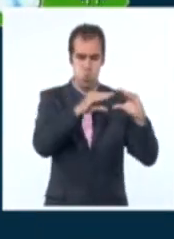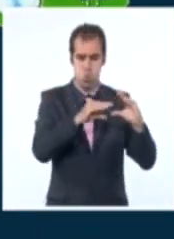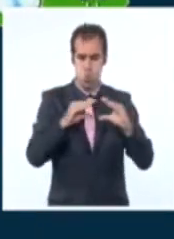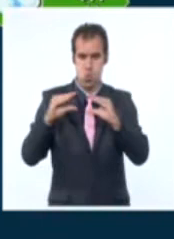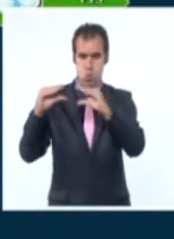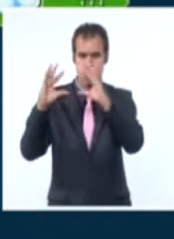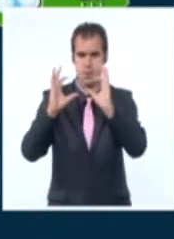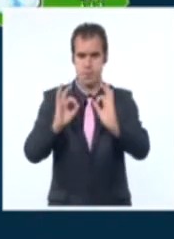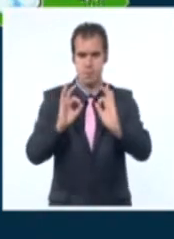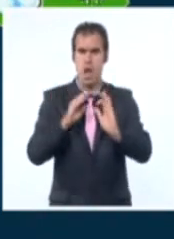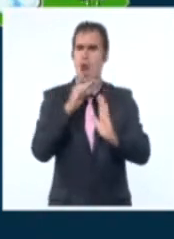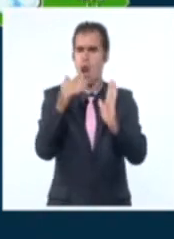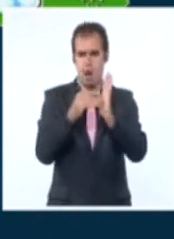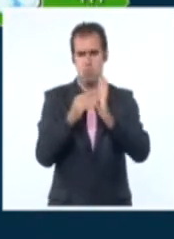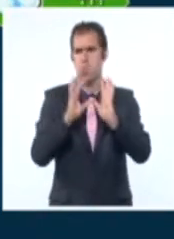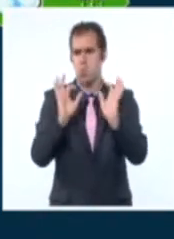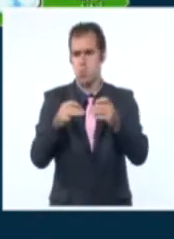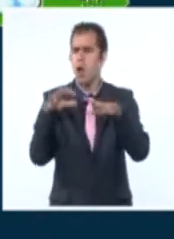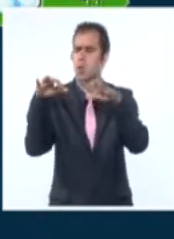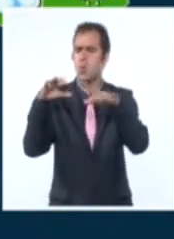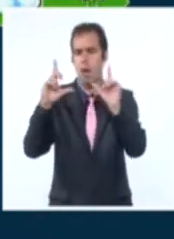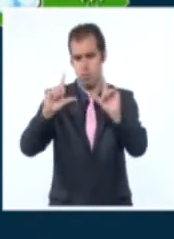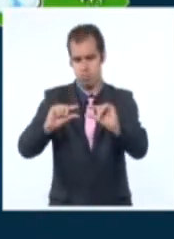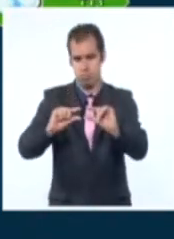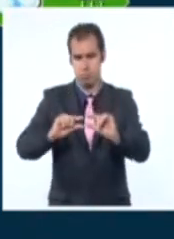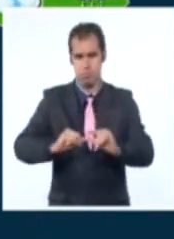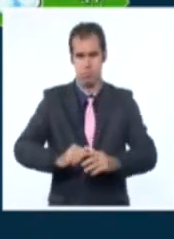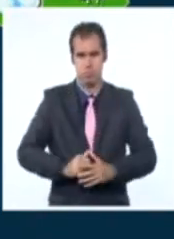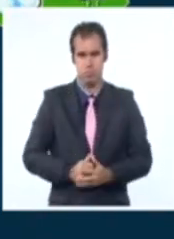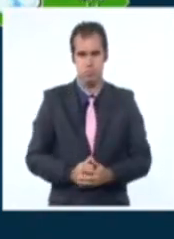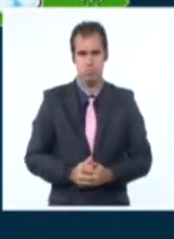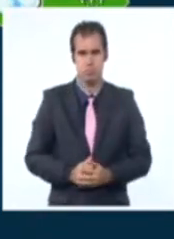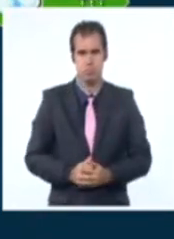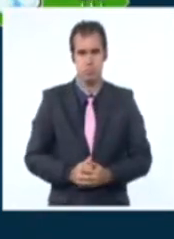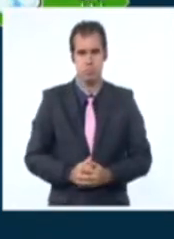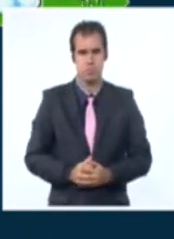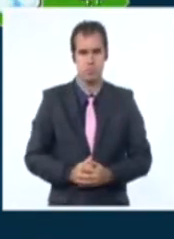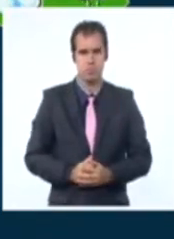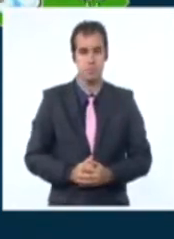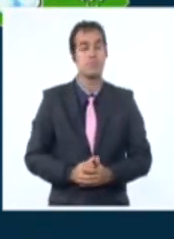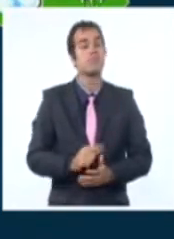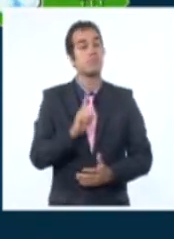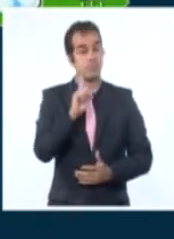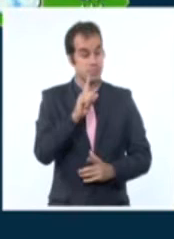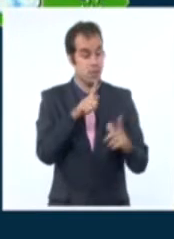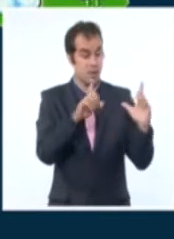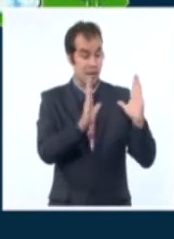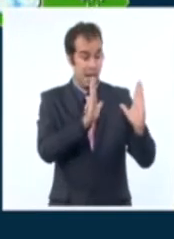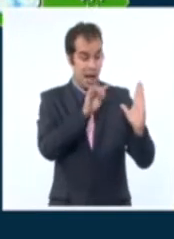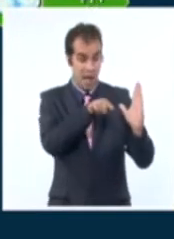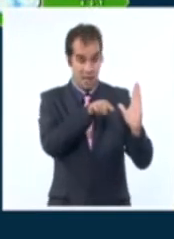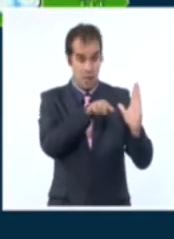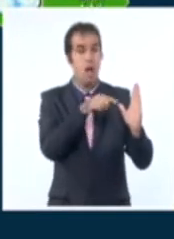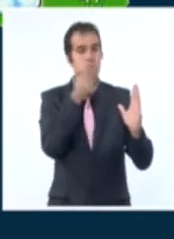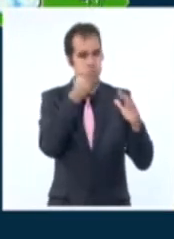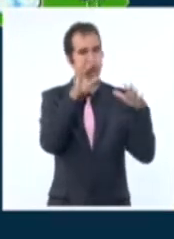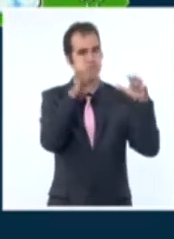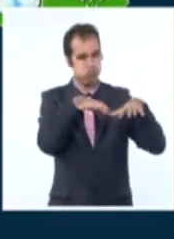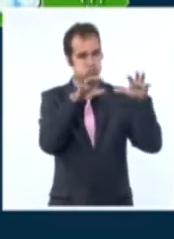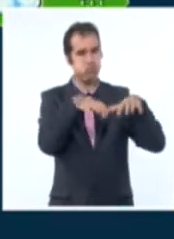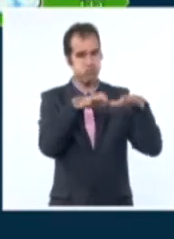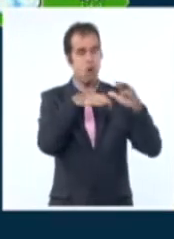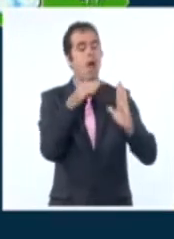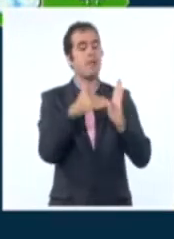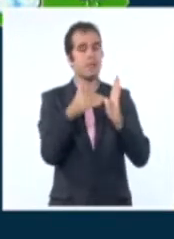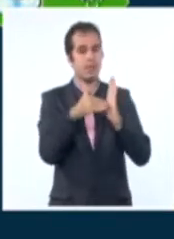durante la tarde con escasas precipitaciones ya asociadas a estas condiciones de tiempo estable. Sin embargo, en la zona oriental se incrementará la probabilidad de híbridos durante la tarde que